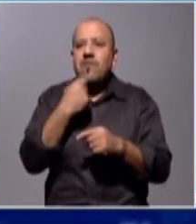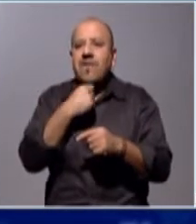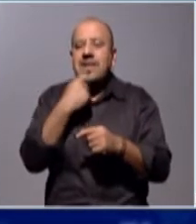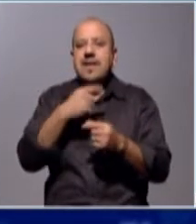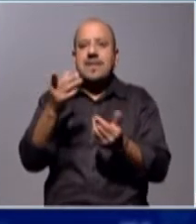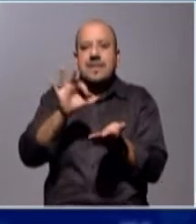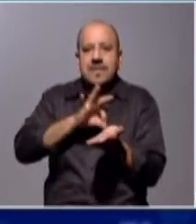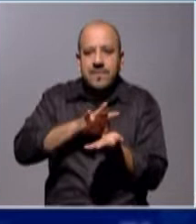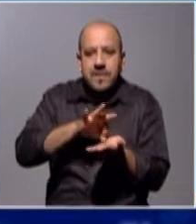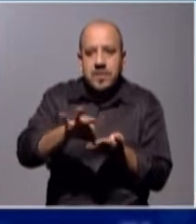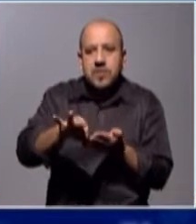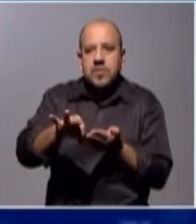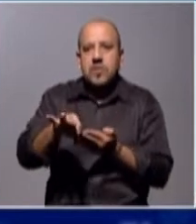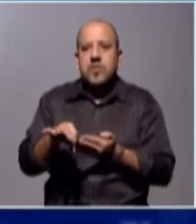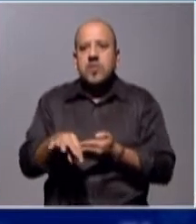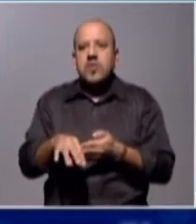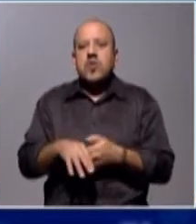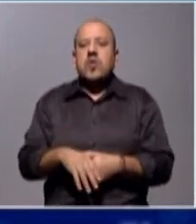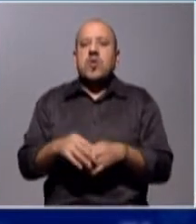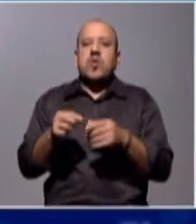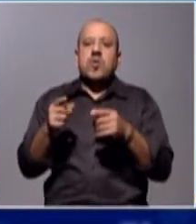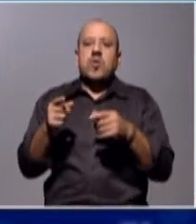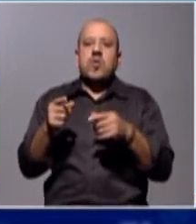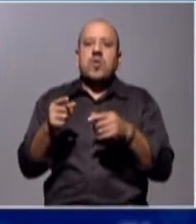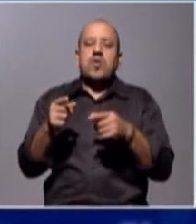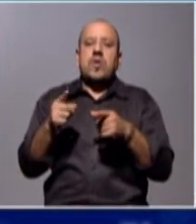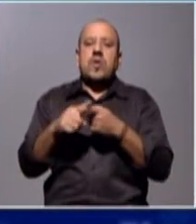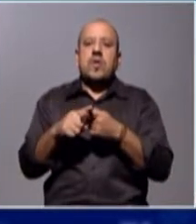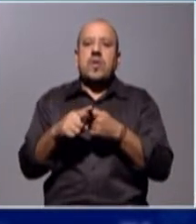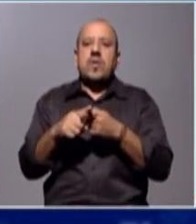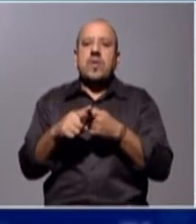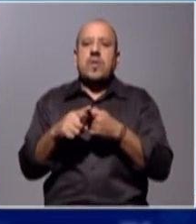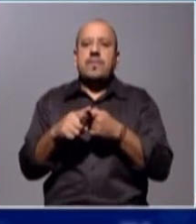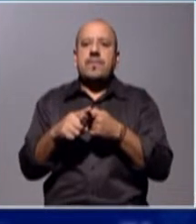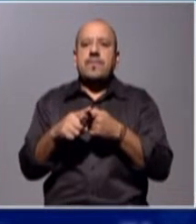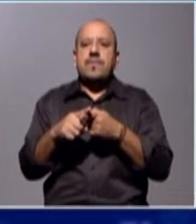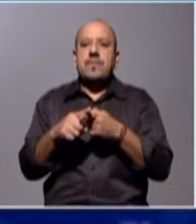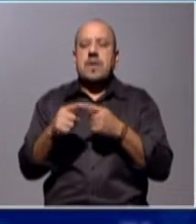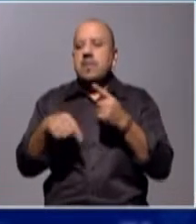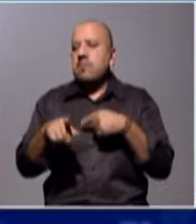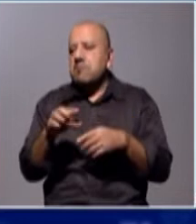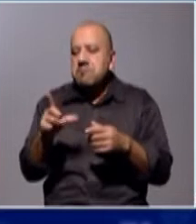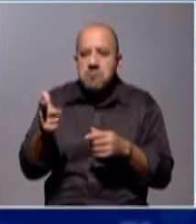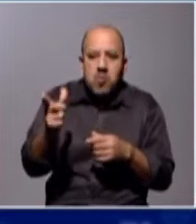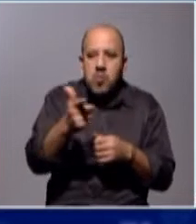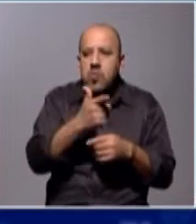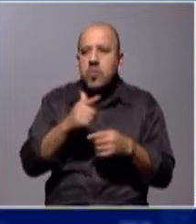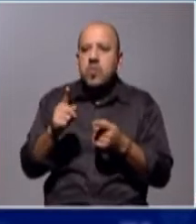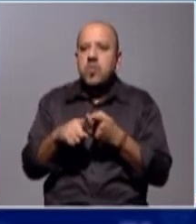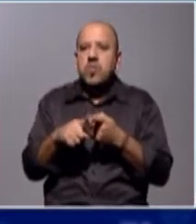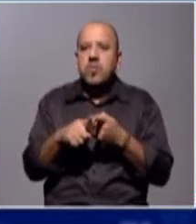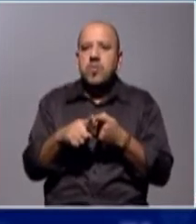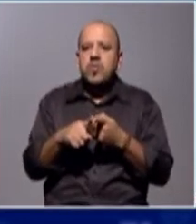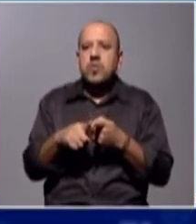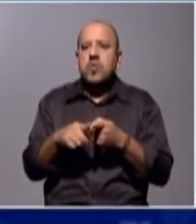nos puso más contra las cuerdas, vamos a decir, porque ya no hubo giras, no hubo